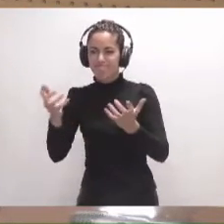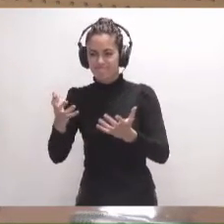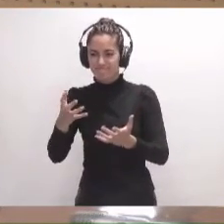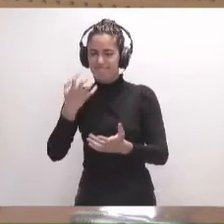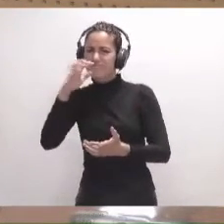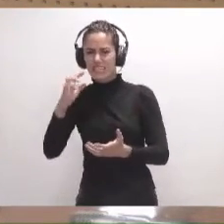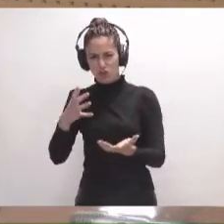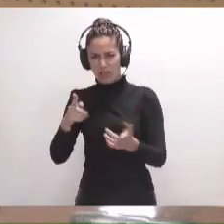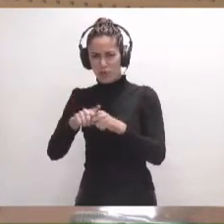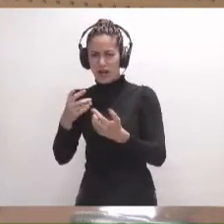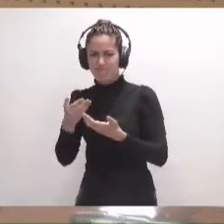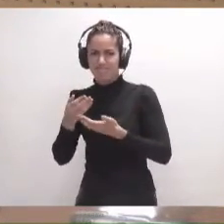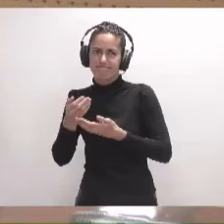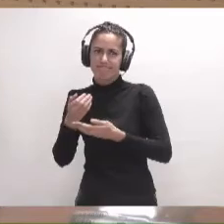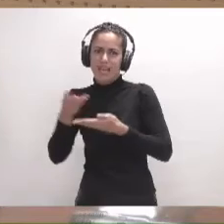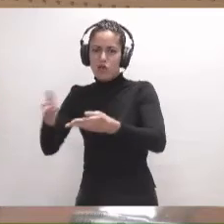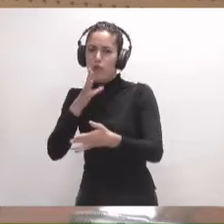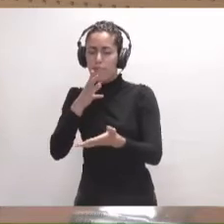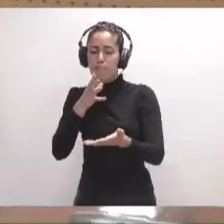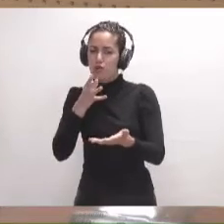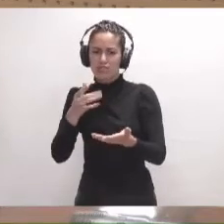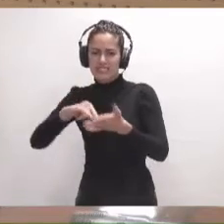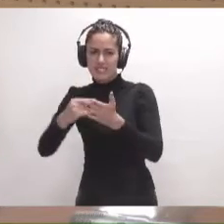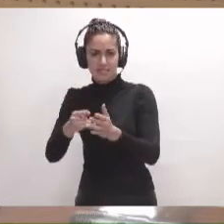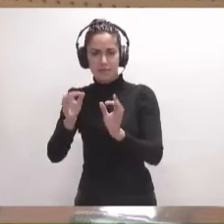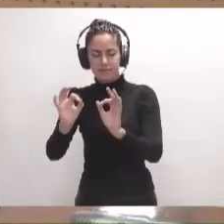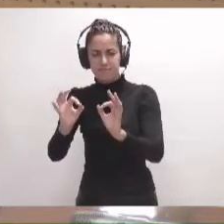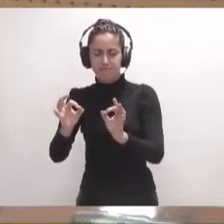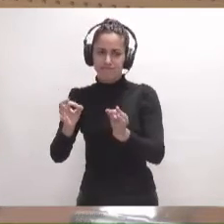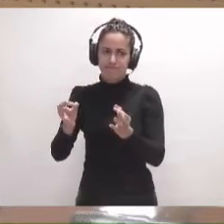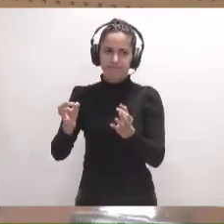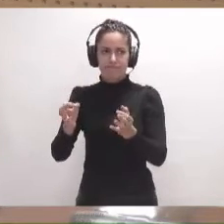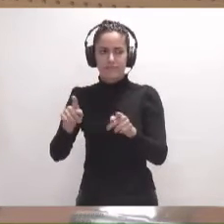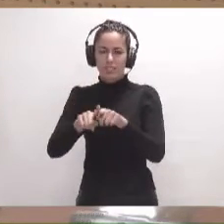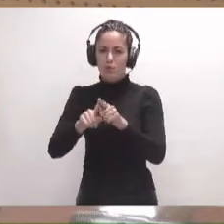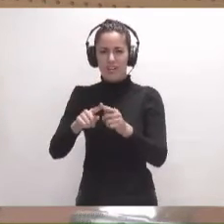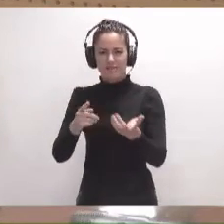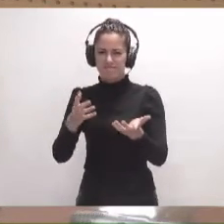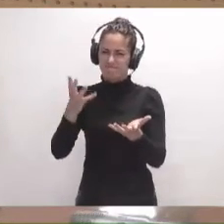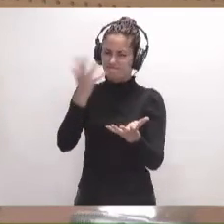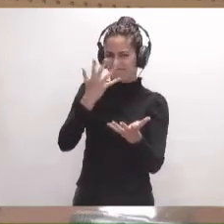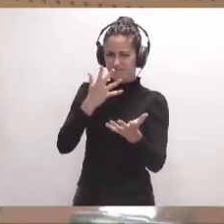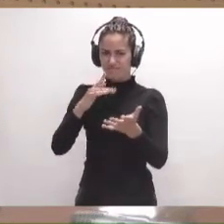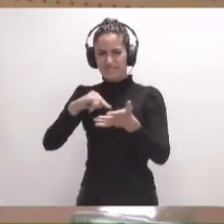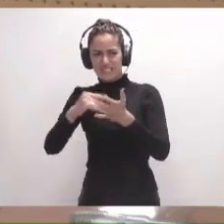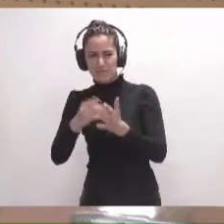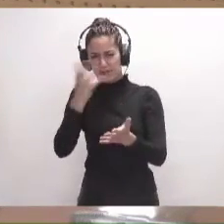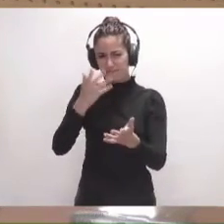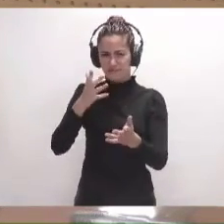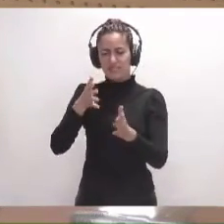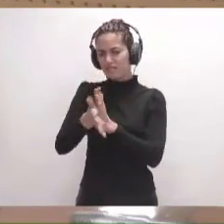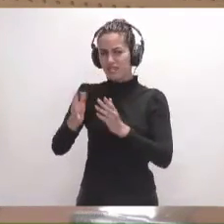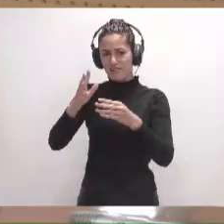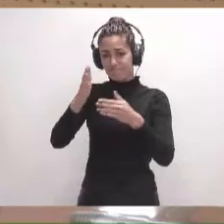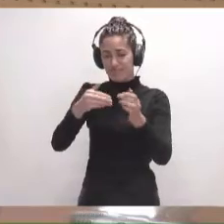auxilio por la perversión del sistema. El sistema se pervierte de tal manera que los artesanos, más de